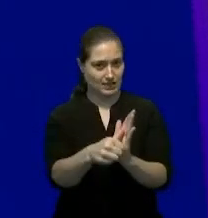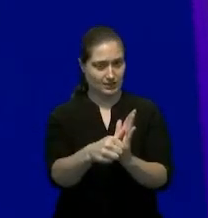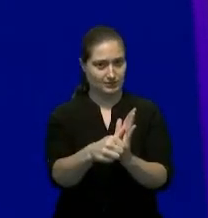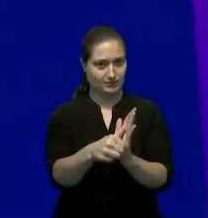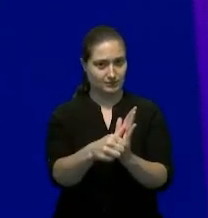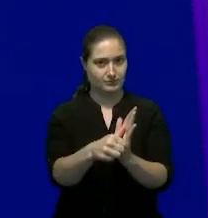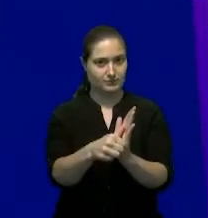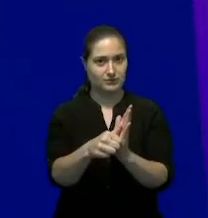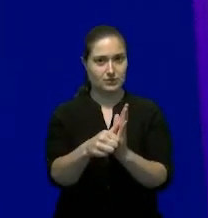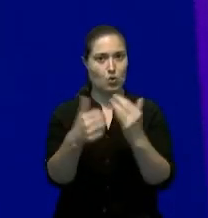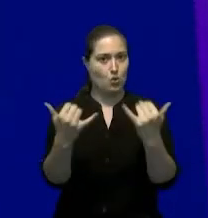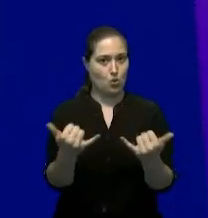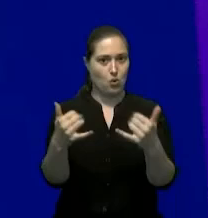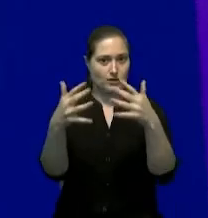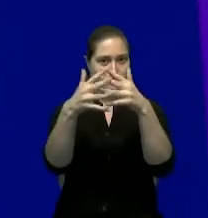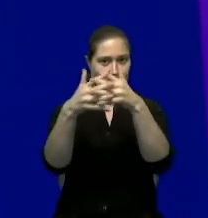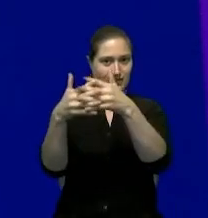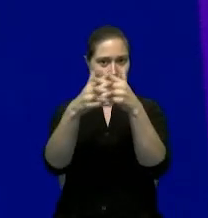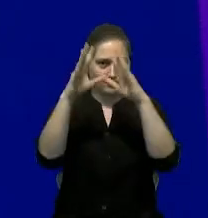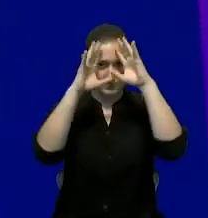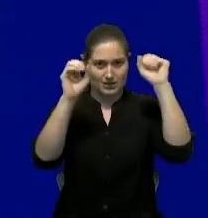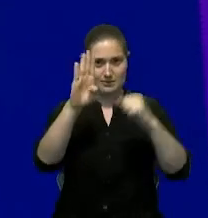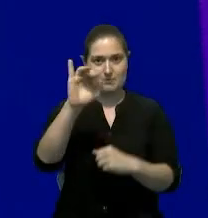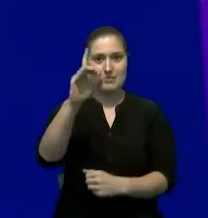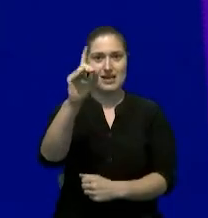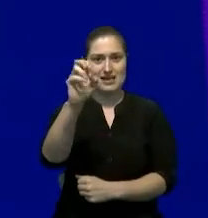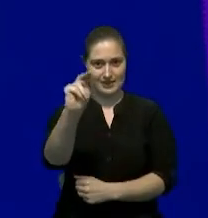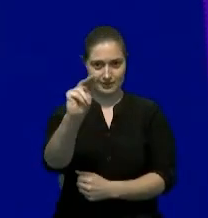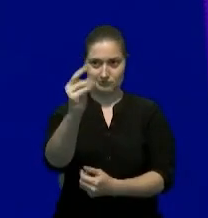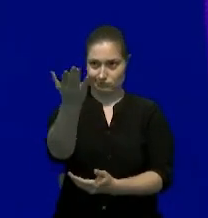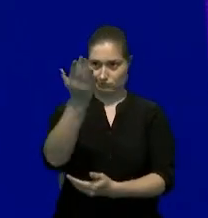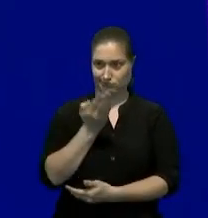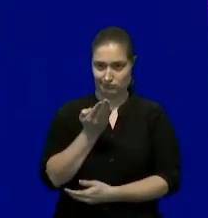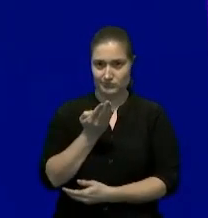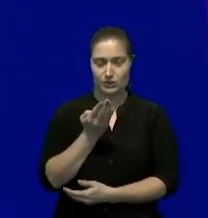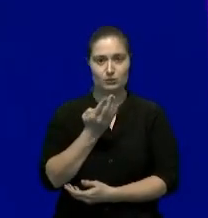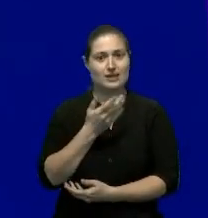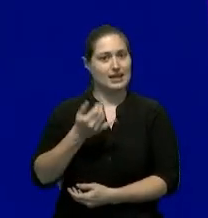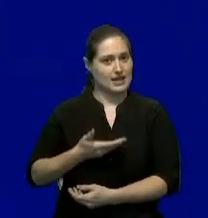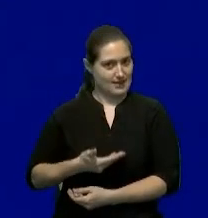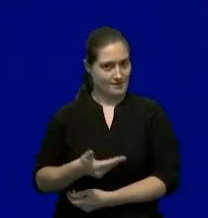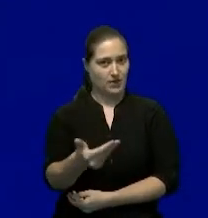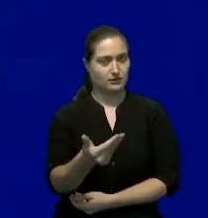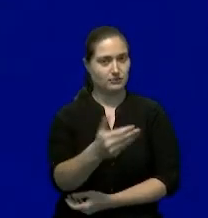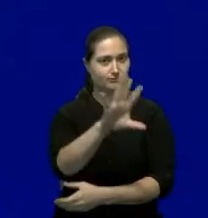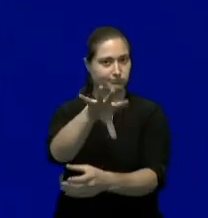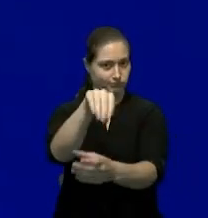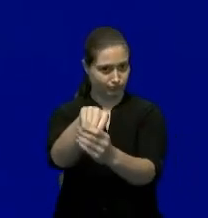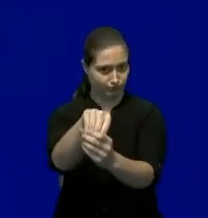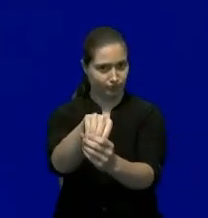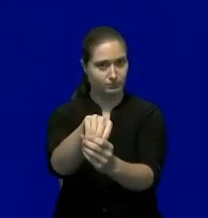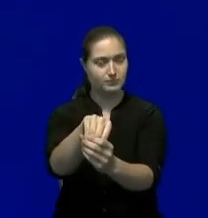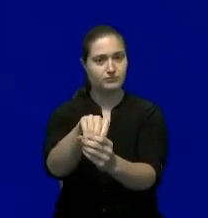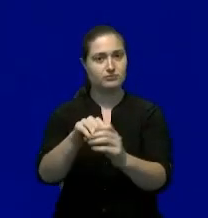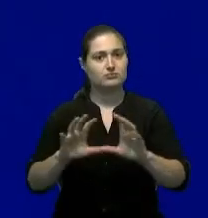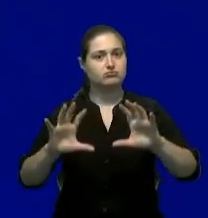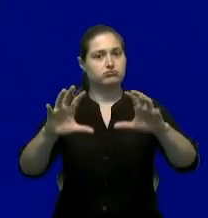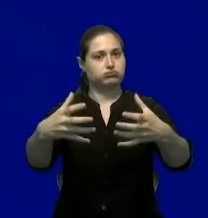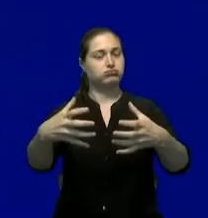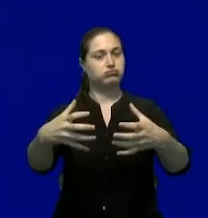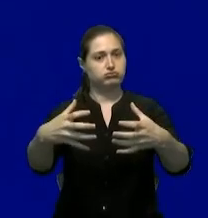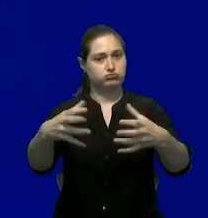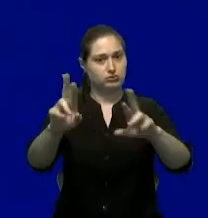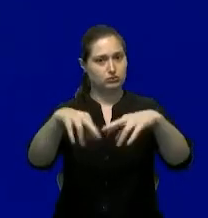el día de hoy del presidente Biden invitándonos a la participación de la coalición para